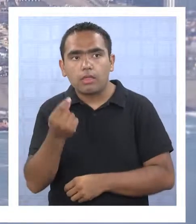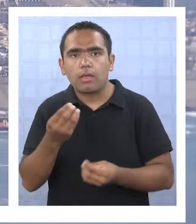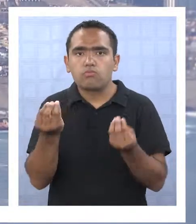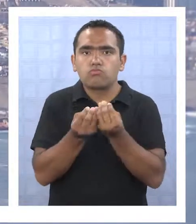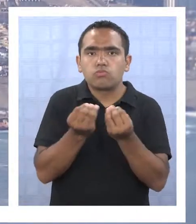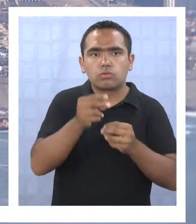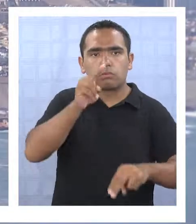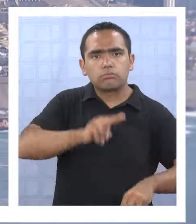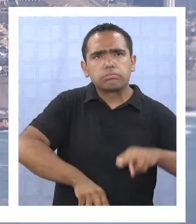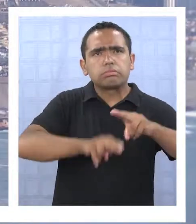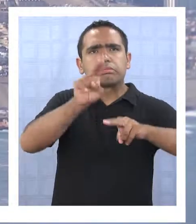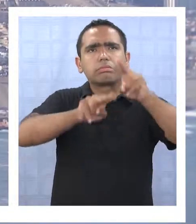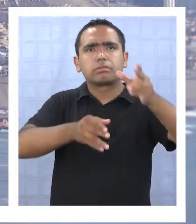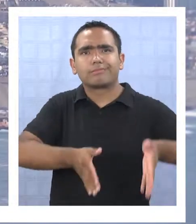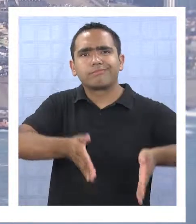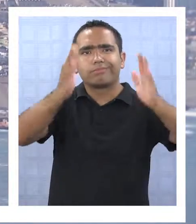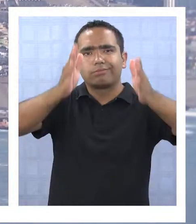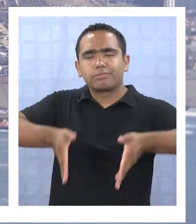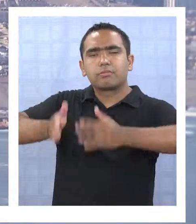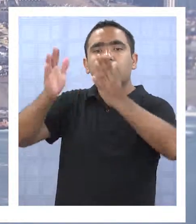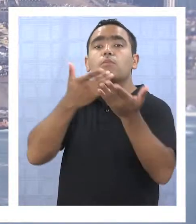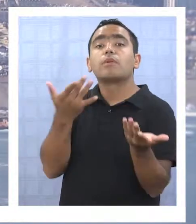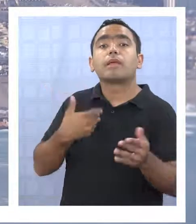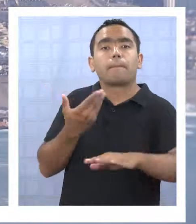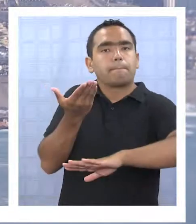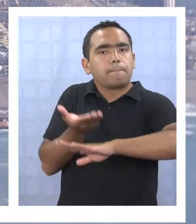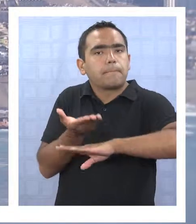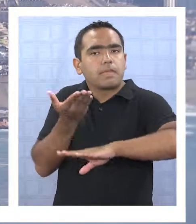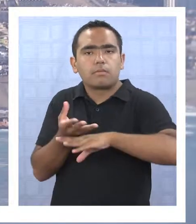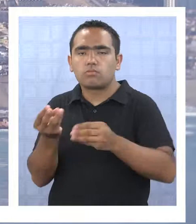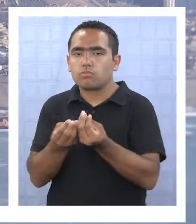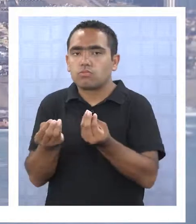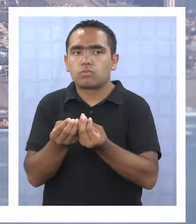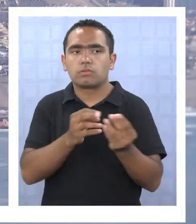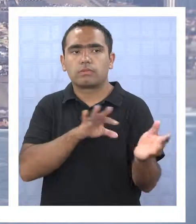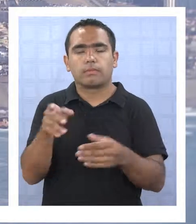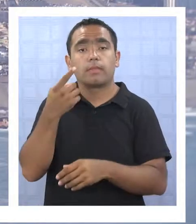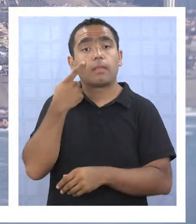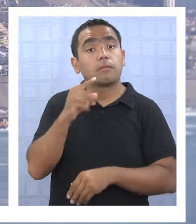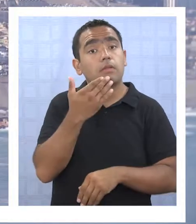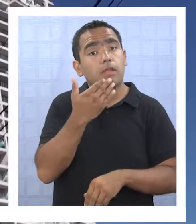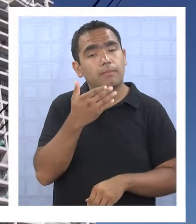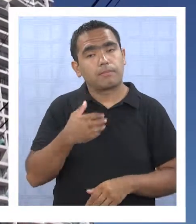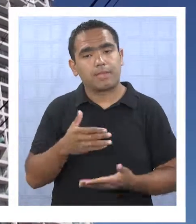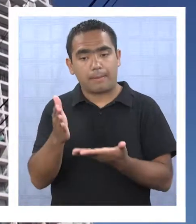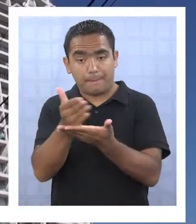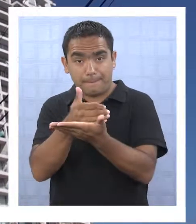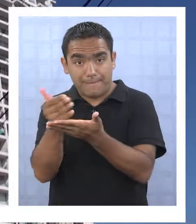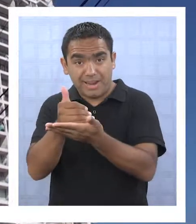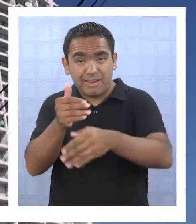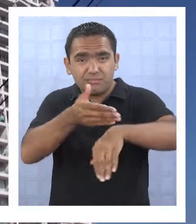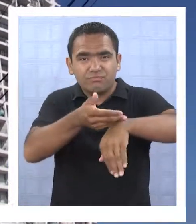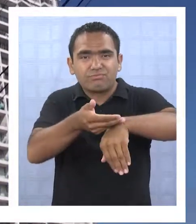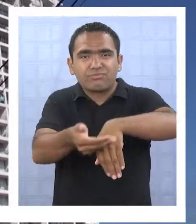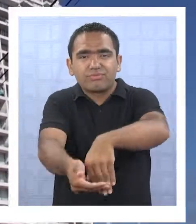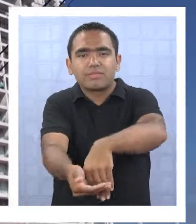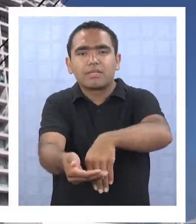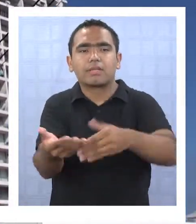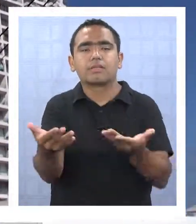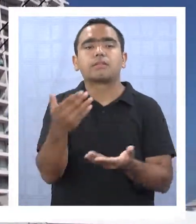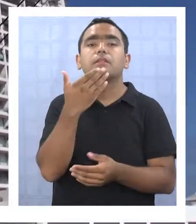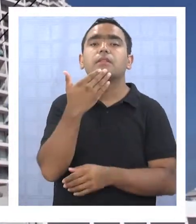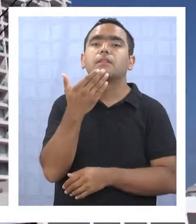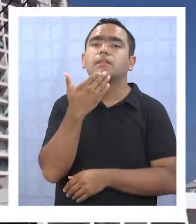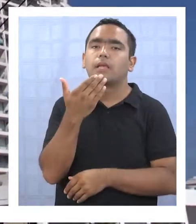edificios en construcción es porque detrás de eso hay una demanda. Sin embargo no solo está atrasado el plano regulador comunal, sino también